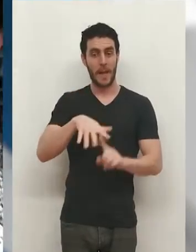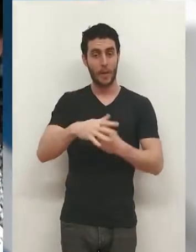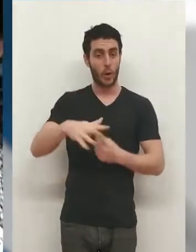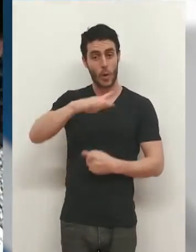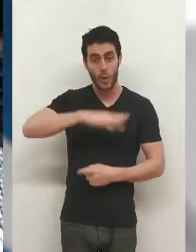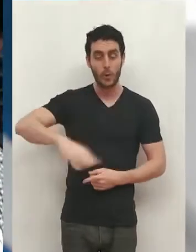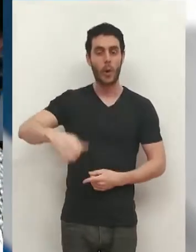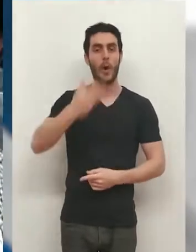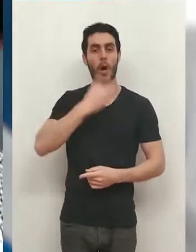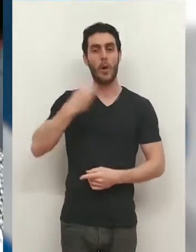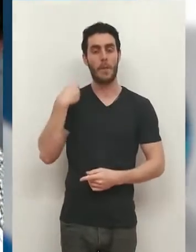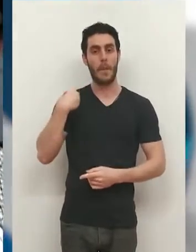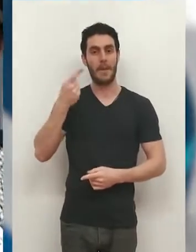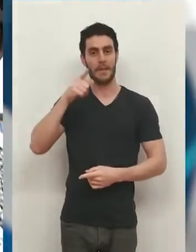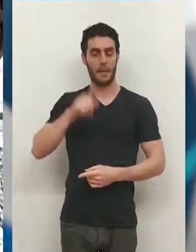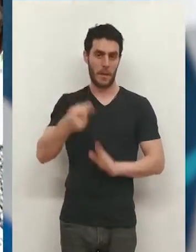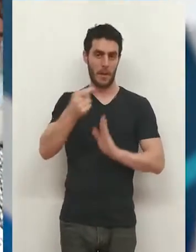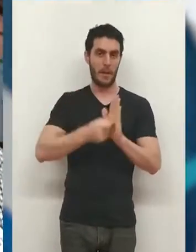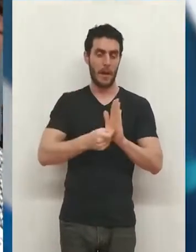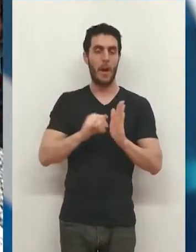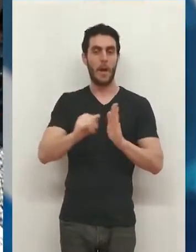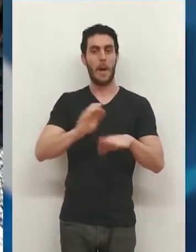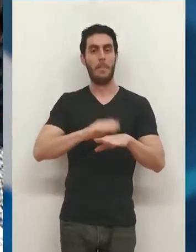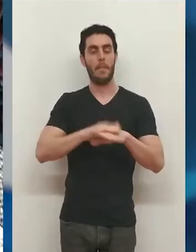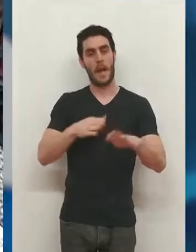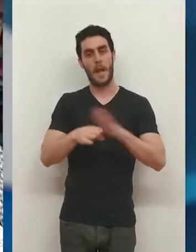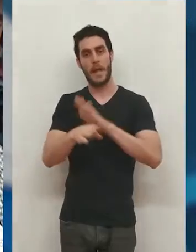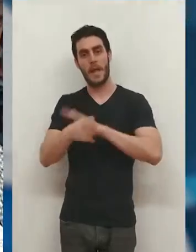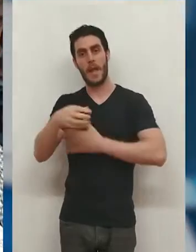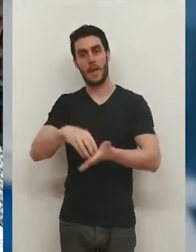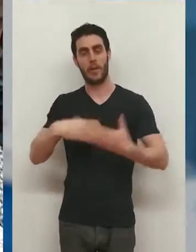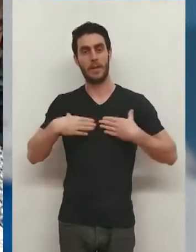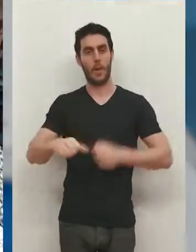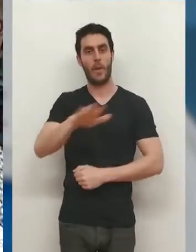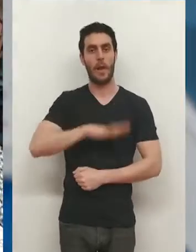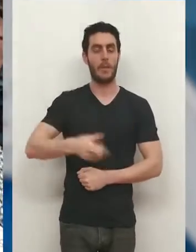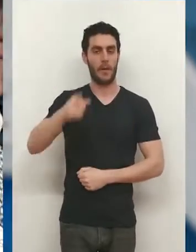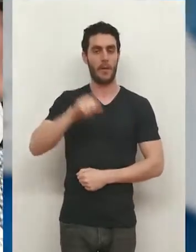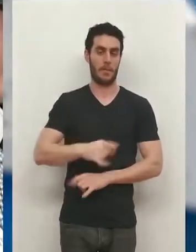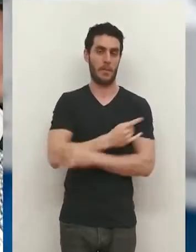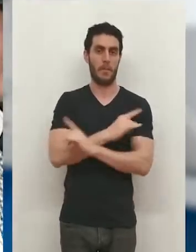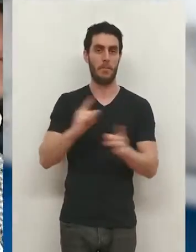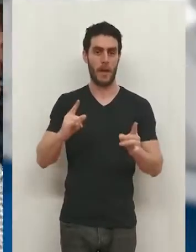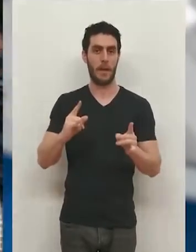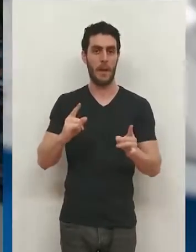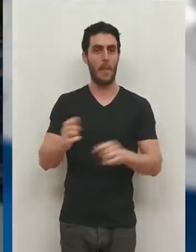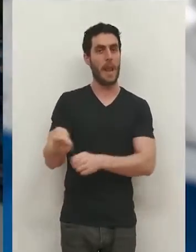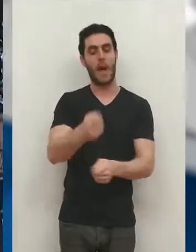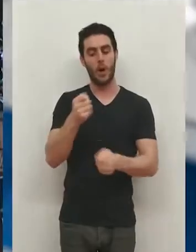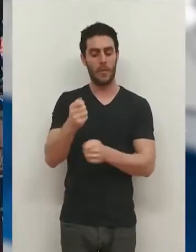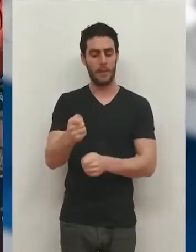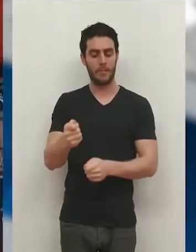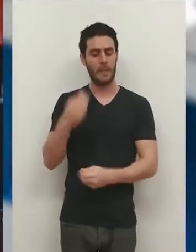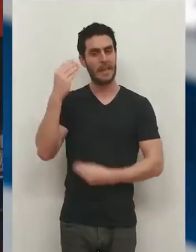este entorno escolar, también es un itinerario para acceder al centro de salud del barrio y al parque de la